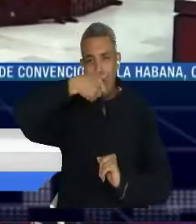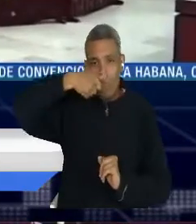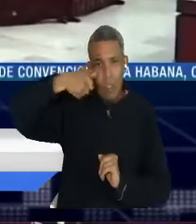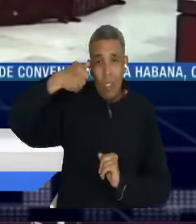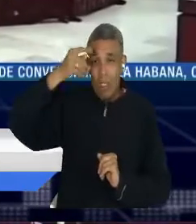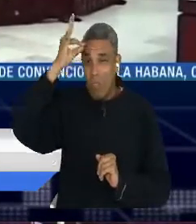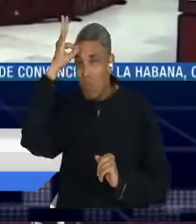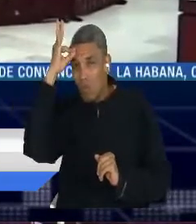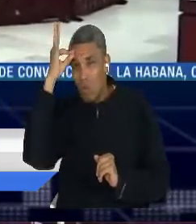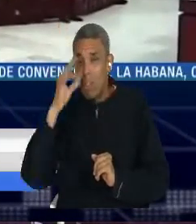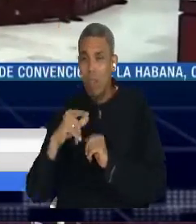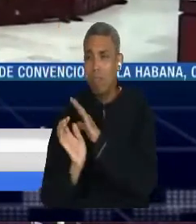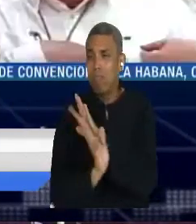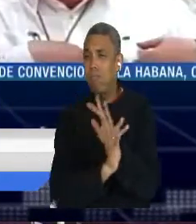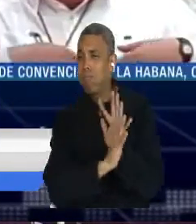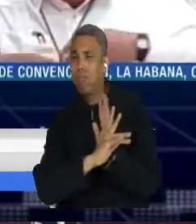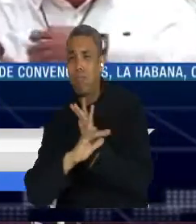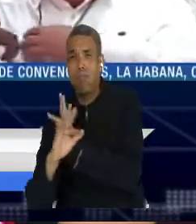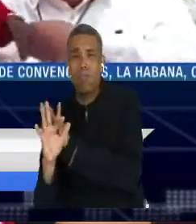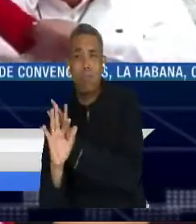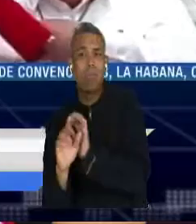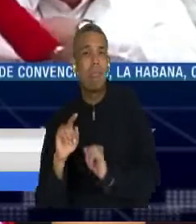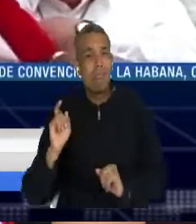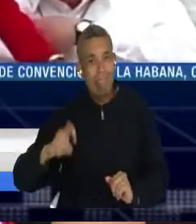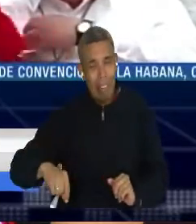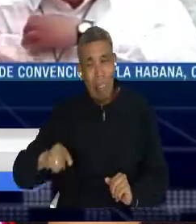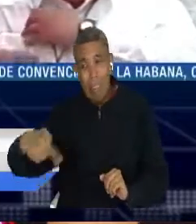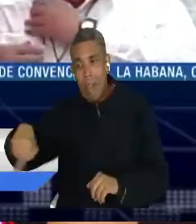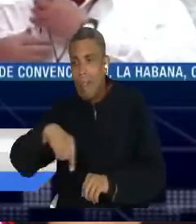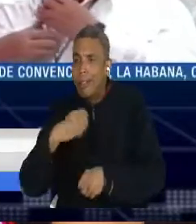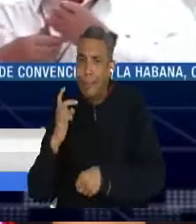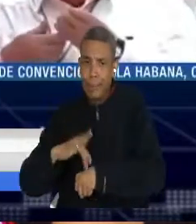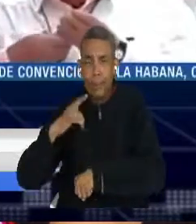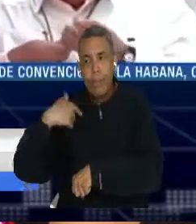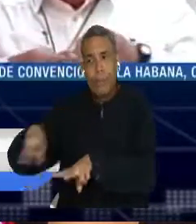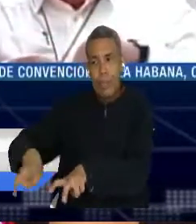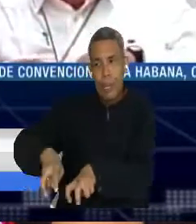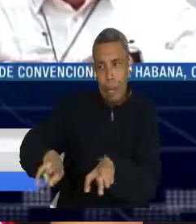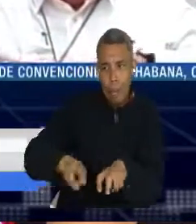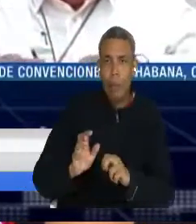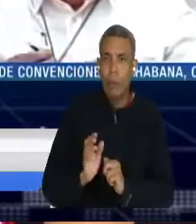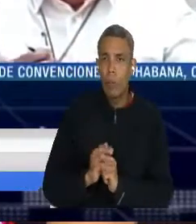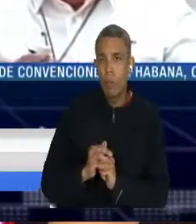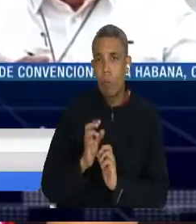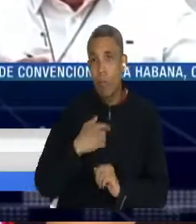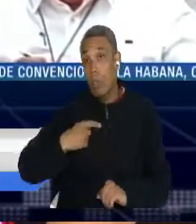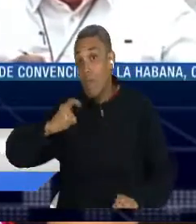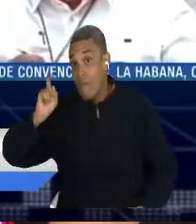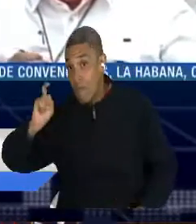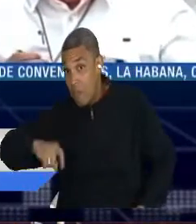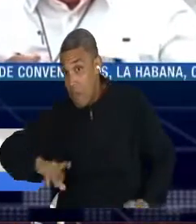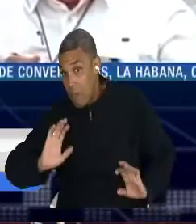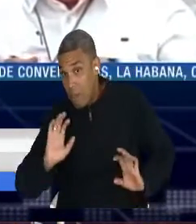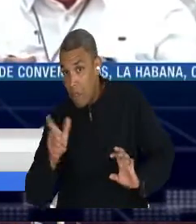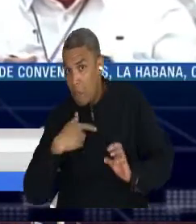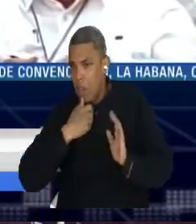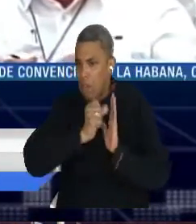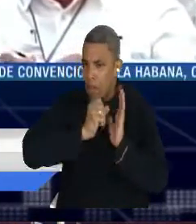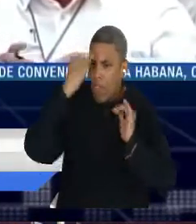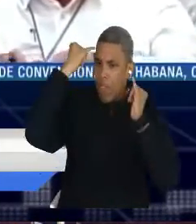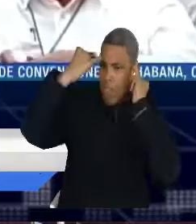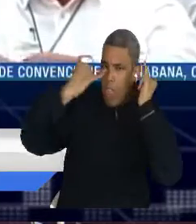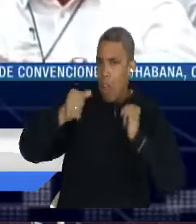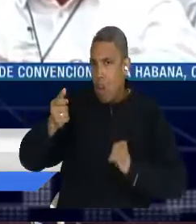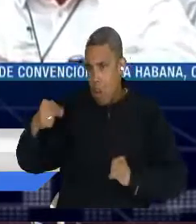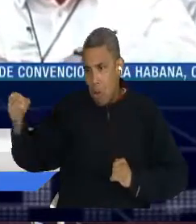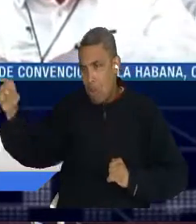ese tema de las drogas se ha convertido en el tema principal de violencia en este país. Claro. lo digo como periodista, por los hechos nada más en Barranca Bermeja que uno cubre. Ya la